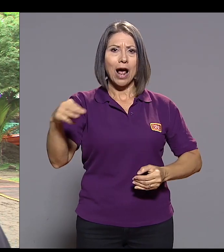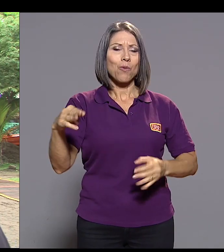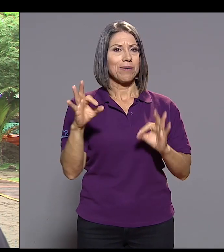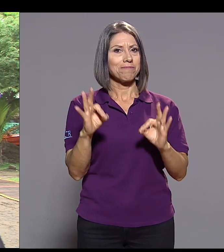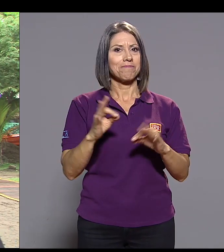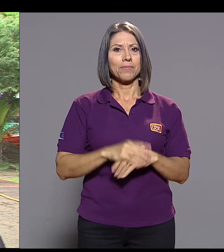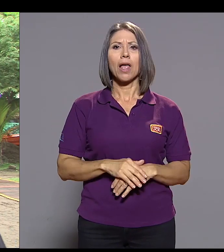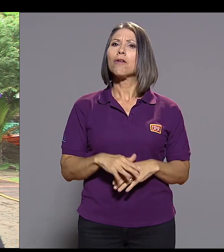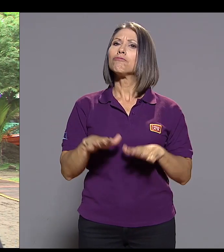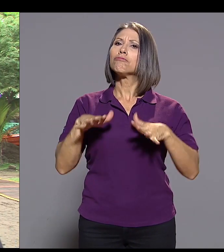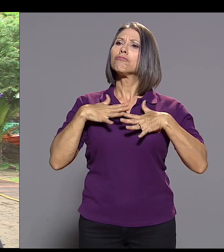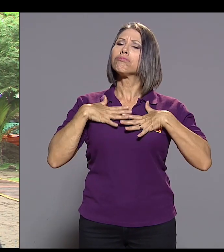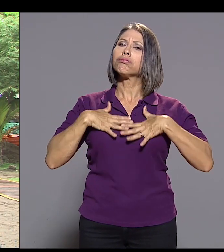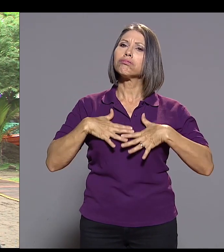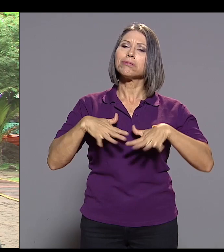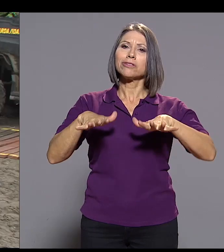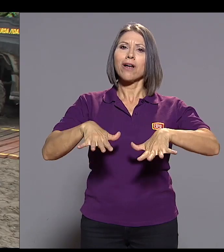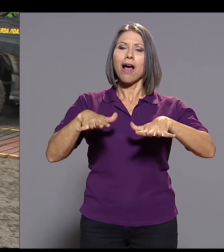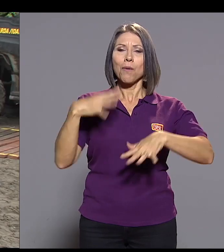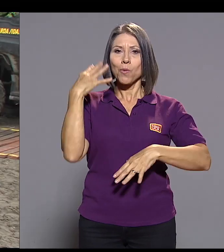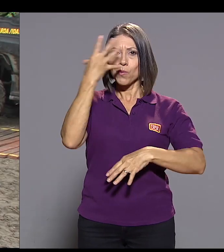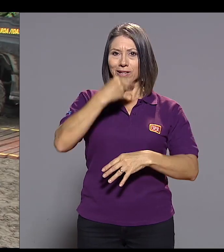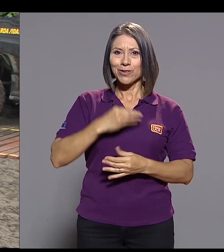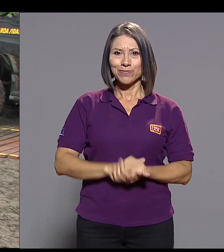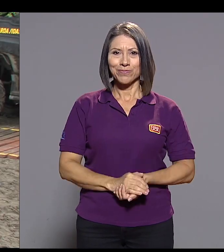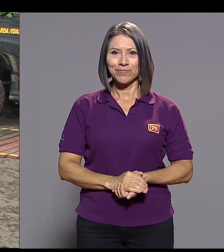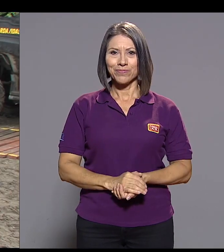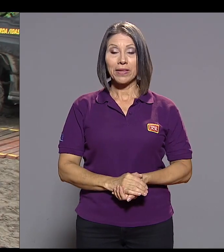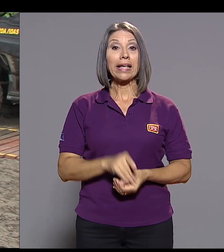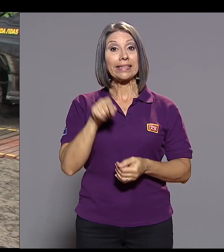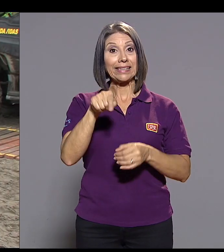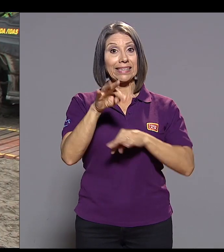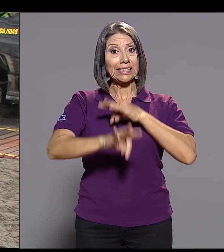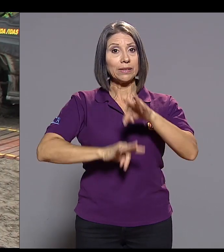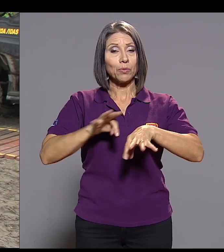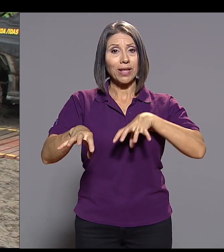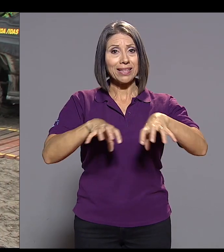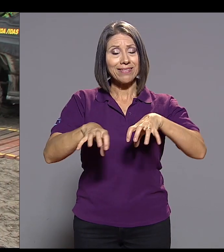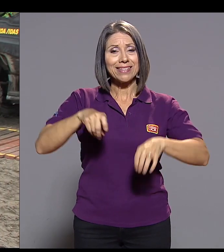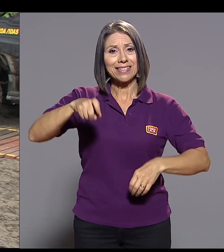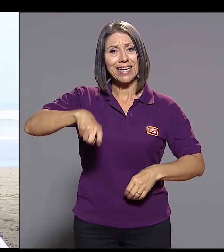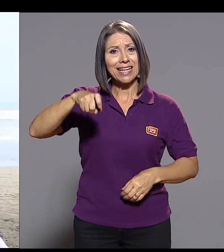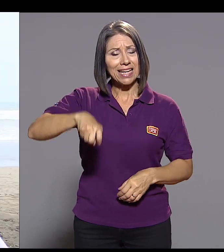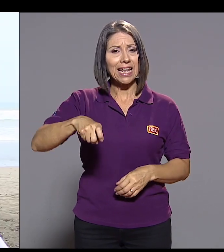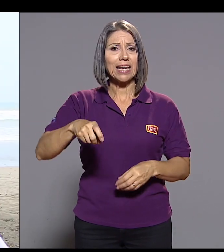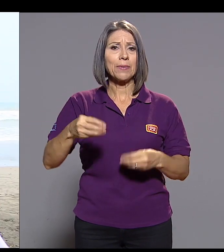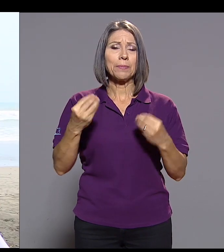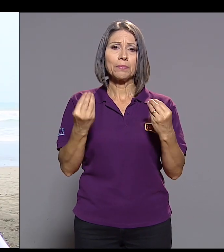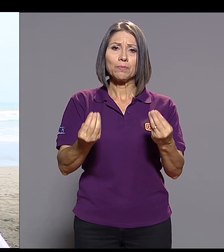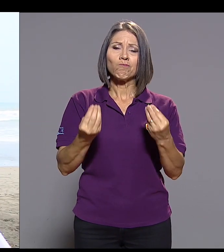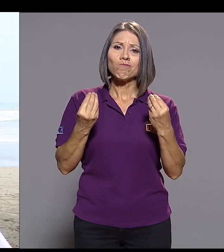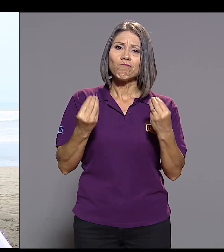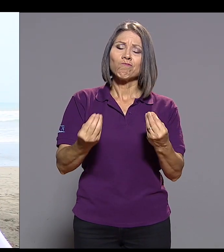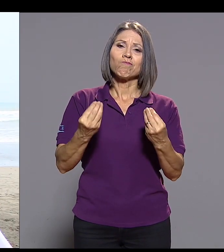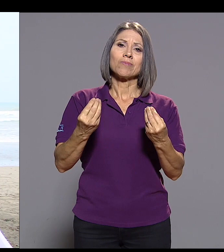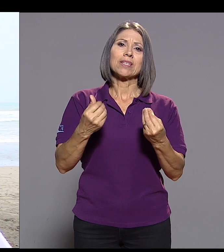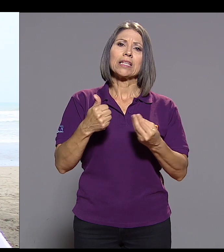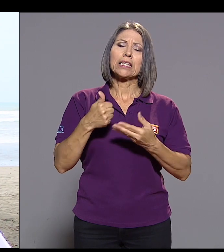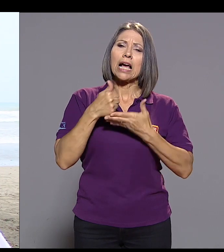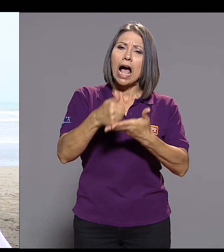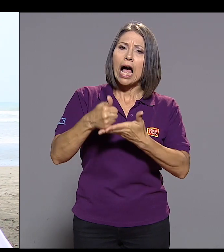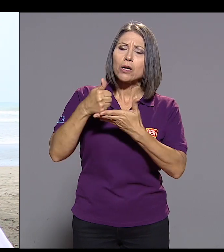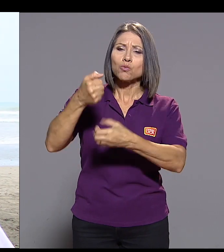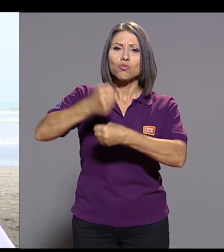abordarles y de trabajar con ellos en el agua. Muy relajado, fue muy bonito. Dada el tipo de actividad,